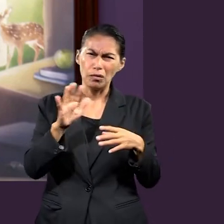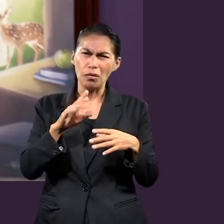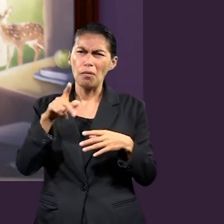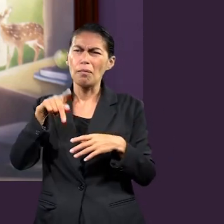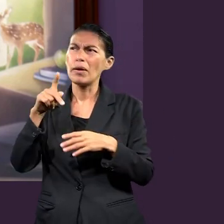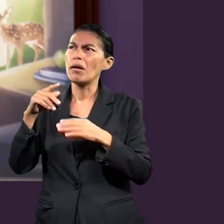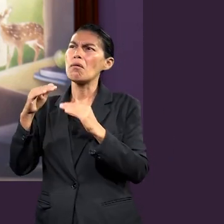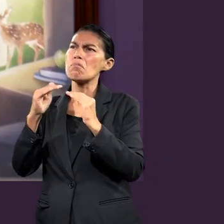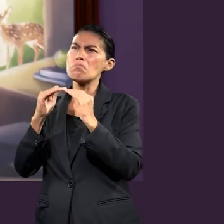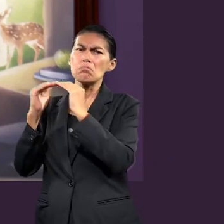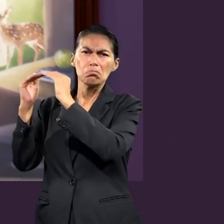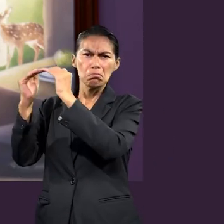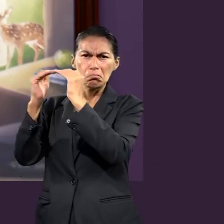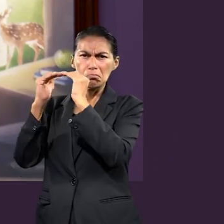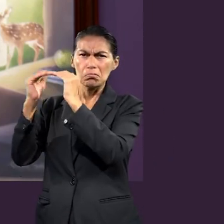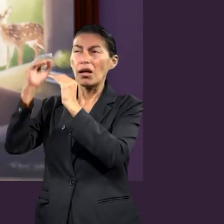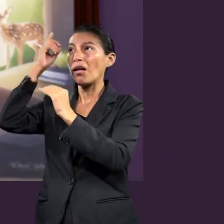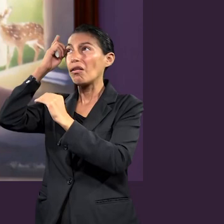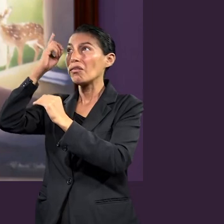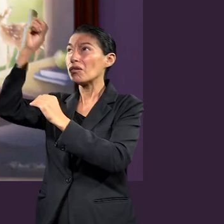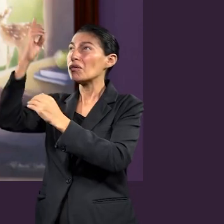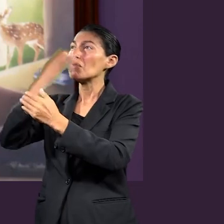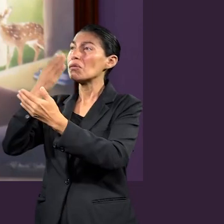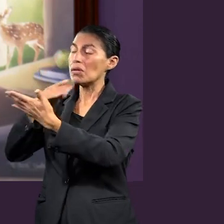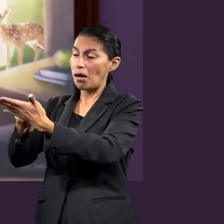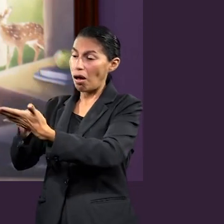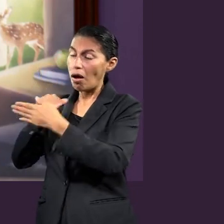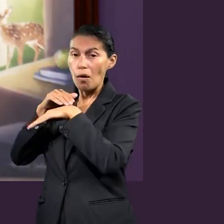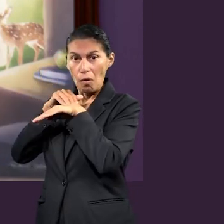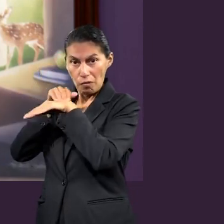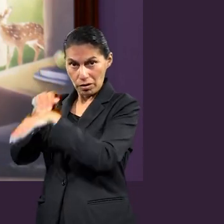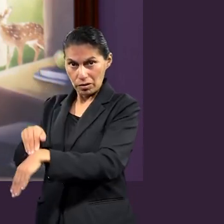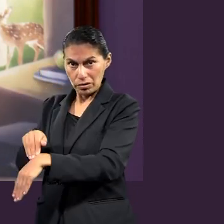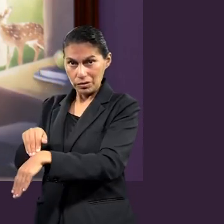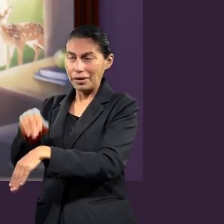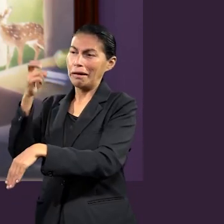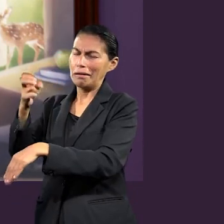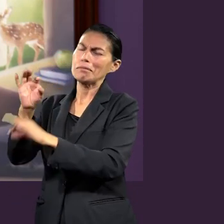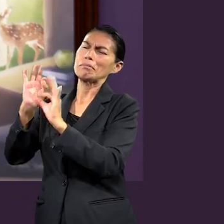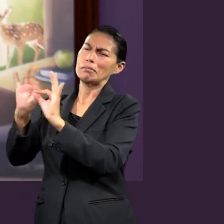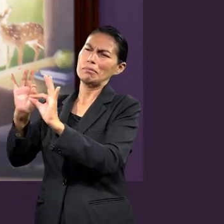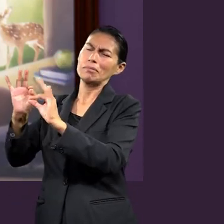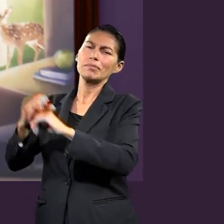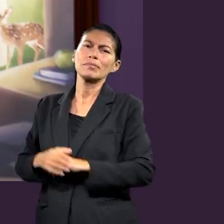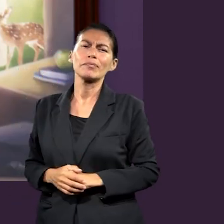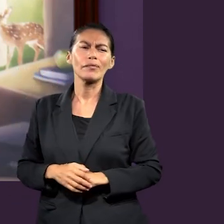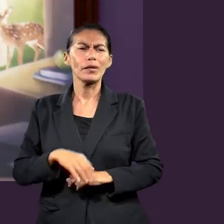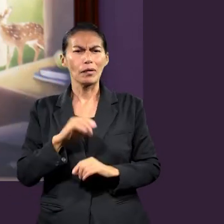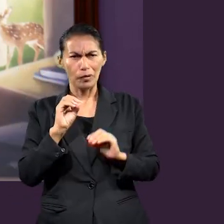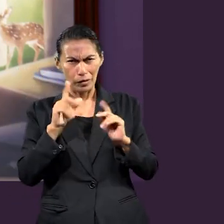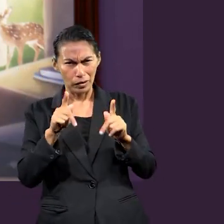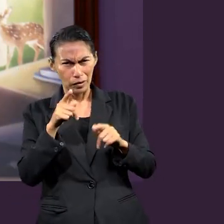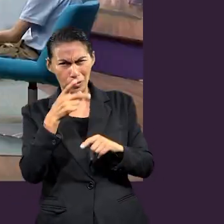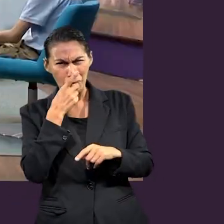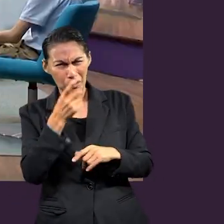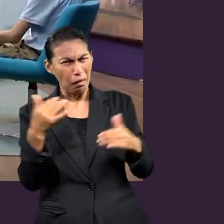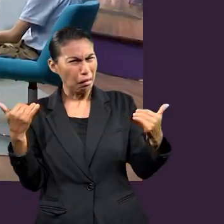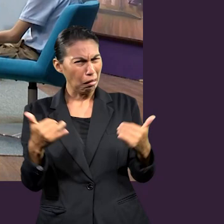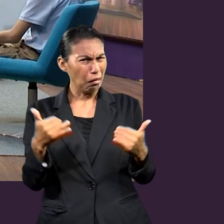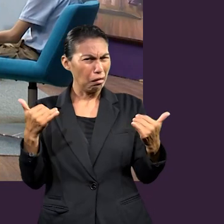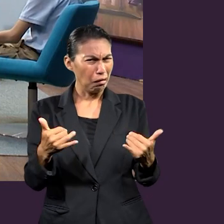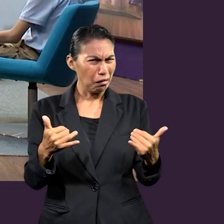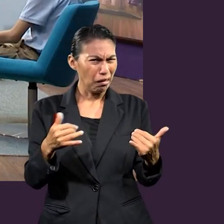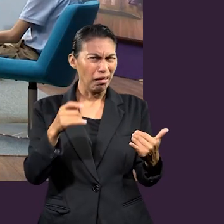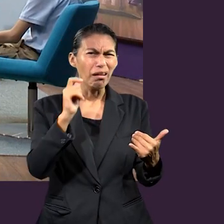Entonces está como, no diría yo como una discrepancia, sino como un balance, porque siempre todo debe estar a la luz de la palabra de Dios. Muy bien.